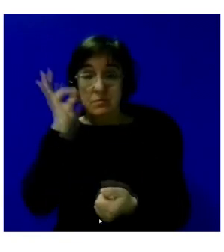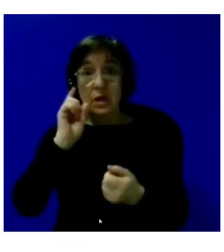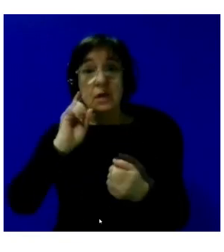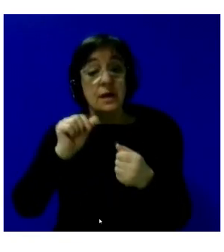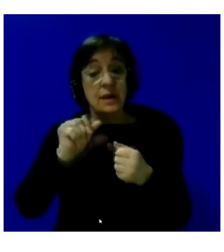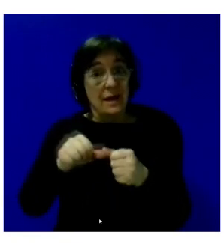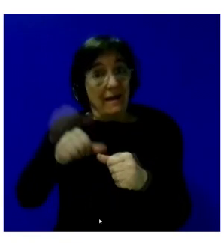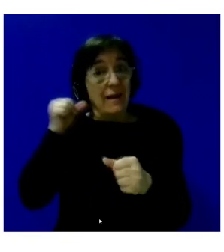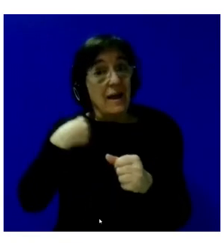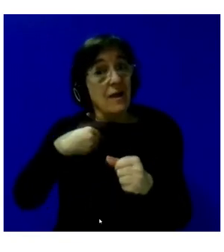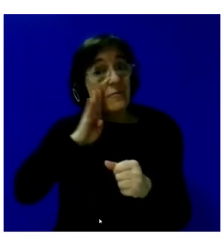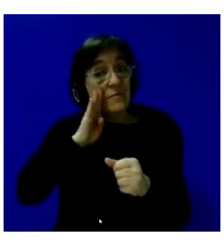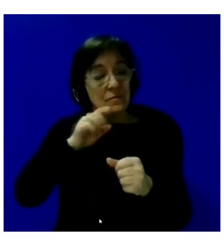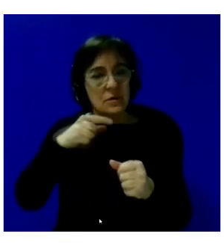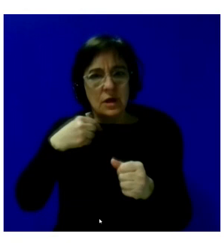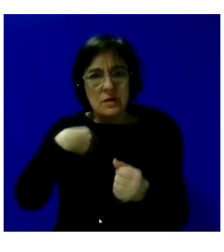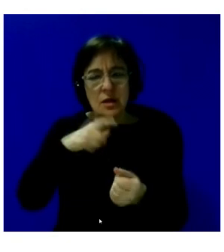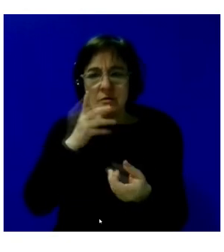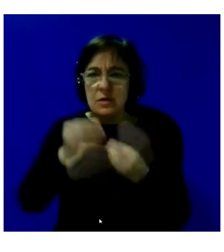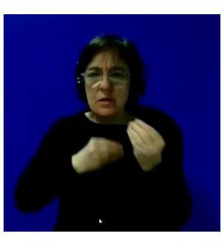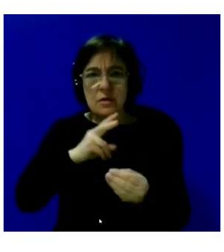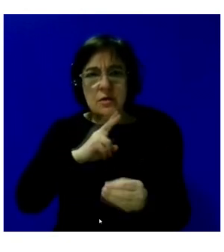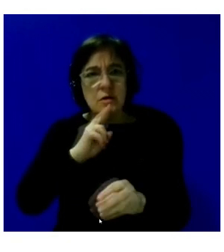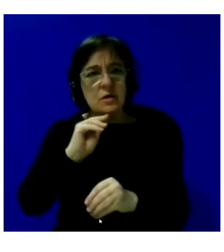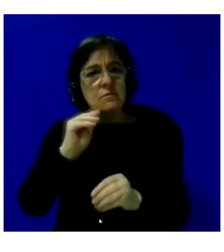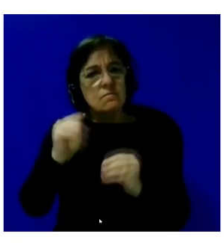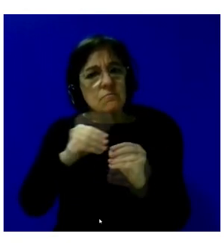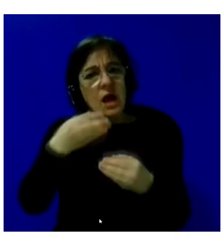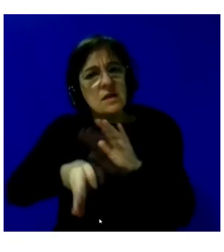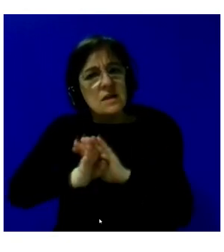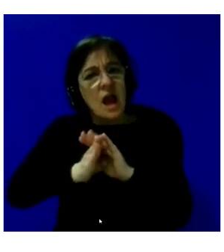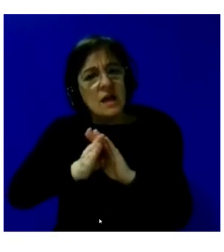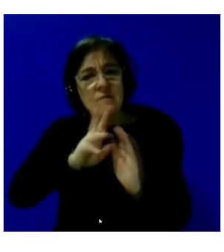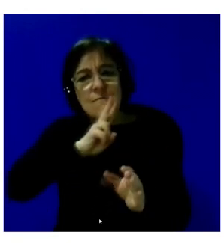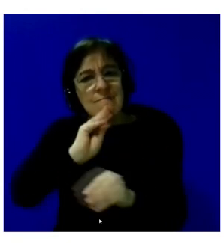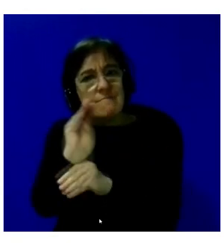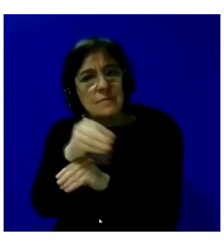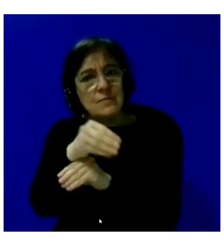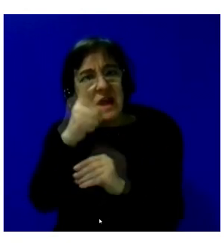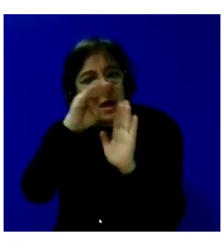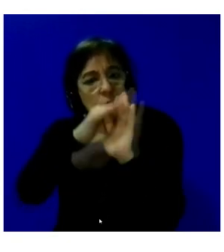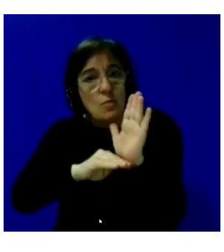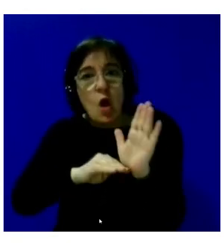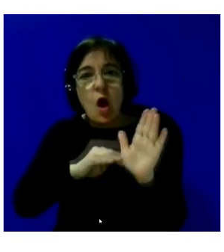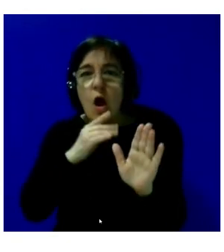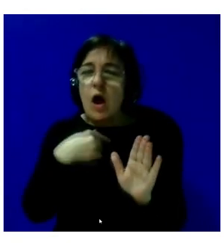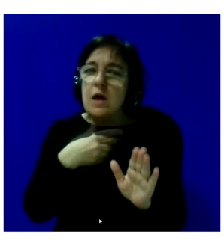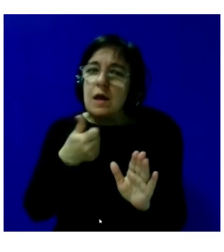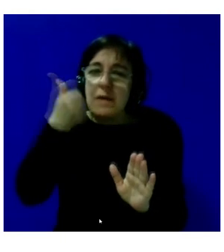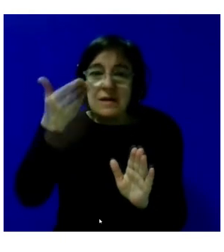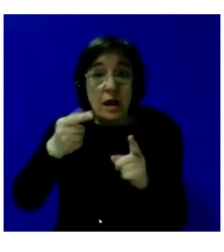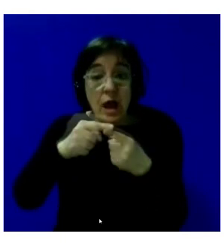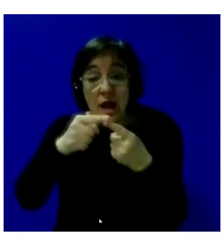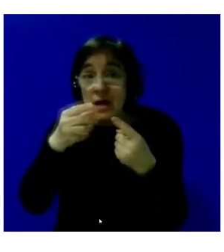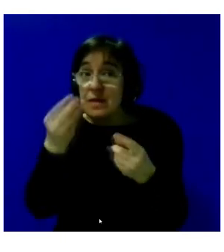atesoramos ese programa como una de nuestras joyas, porque es donde hay que llegar